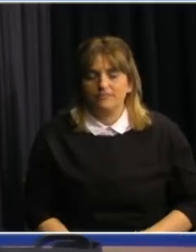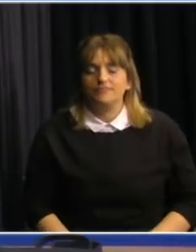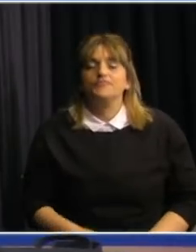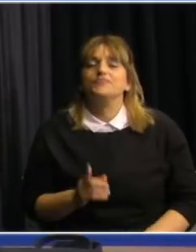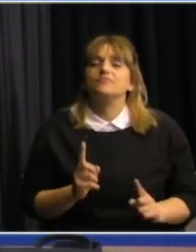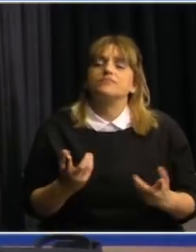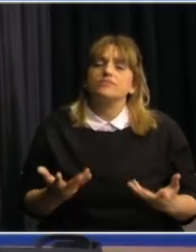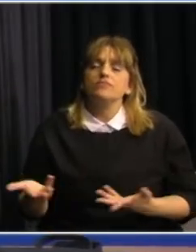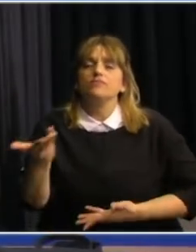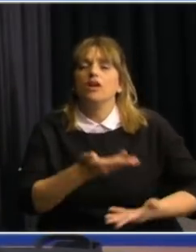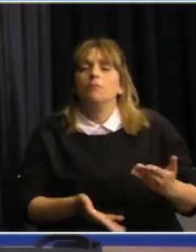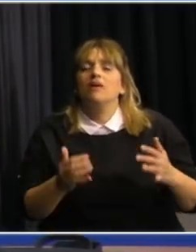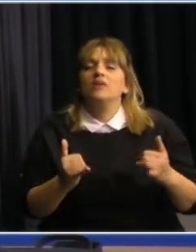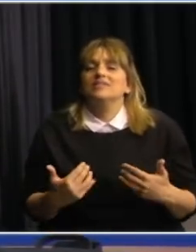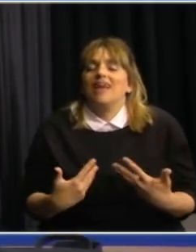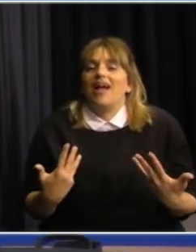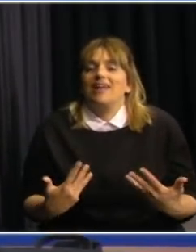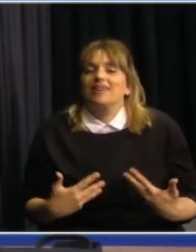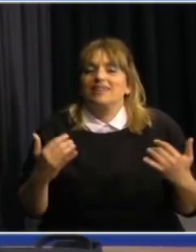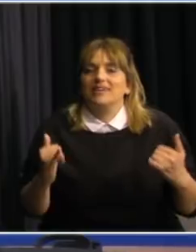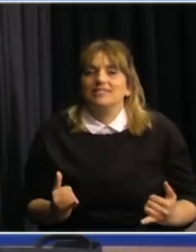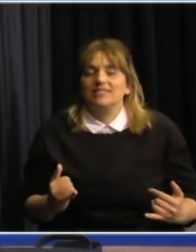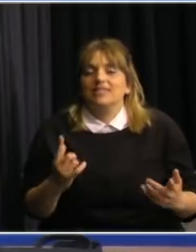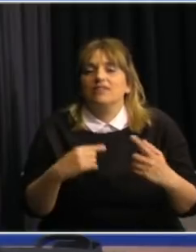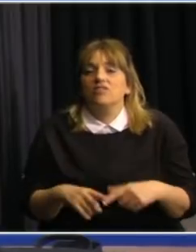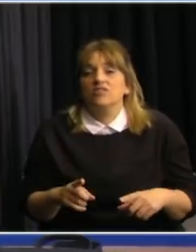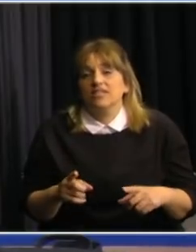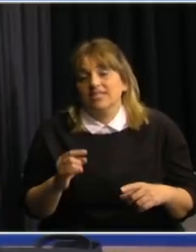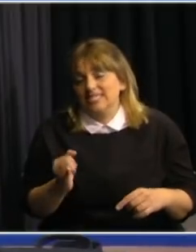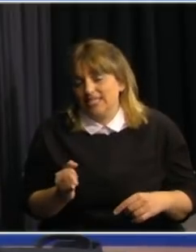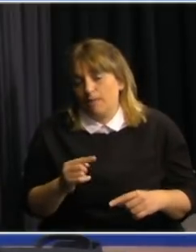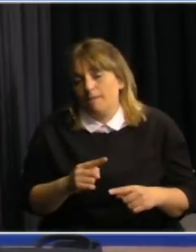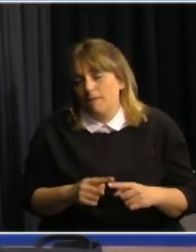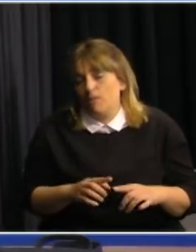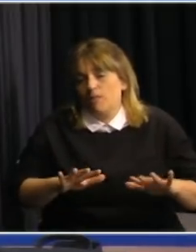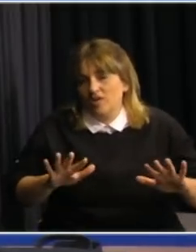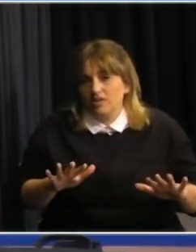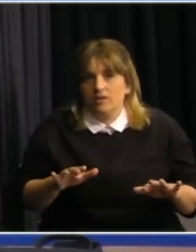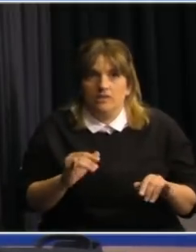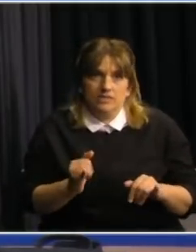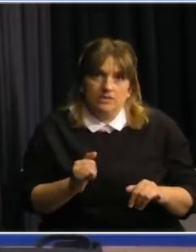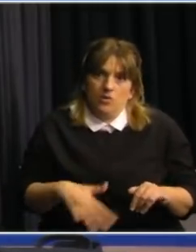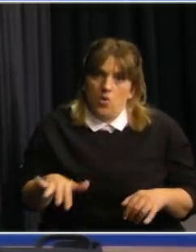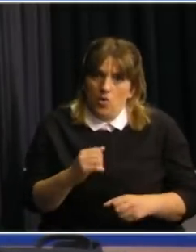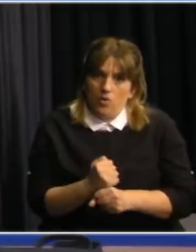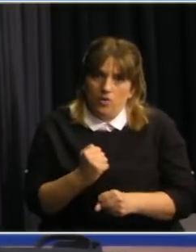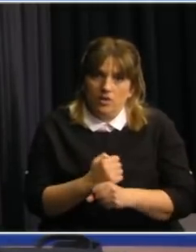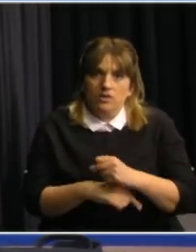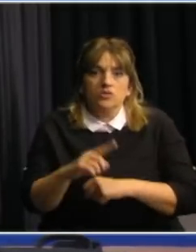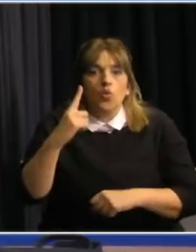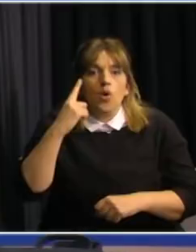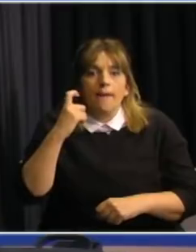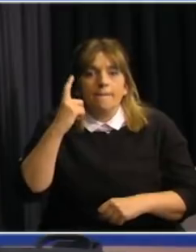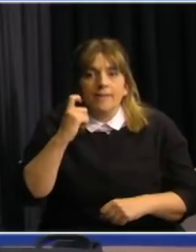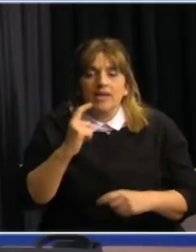Quería compartir con ustedes también la alegría pese a lo intenso del trabajo de que la experiencia